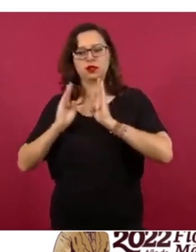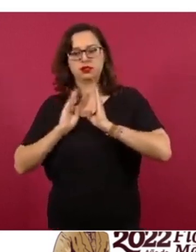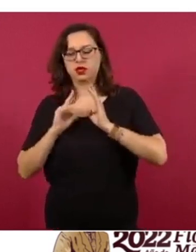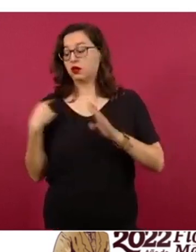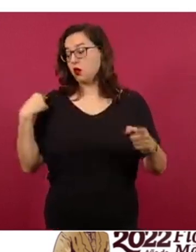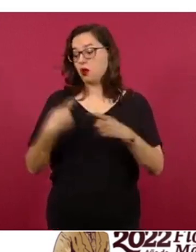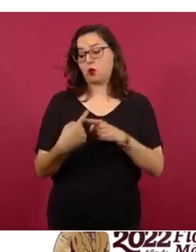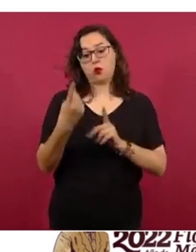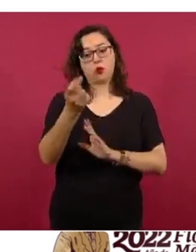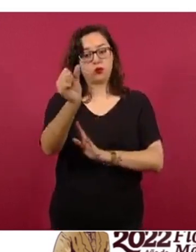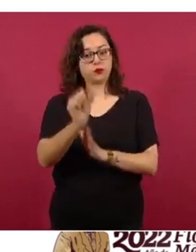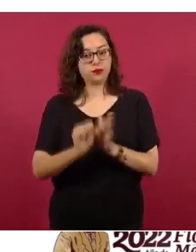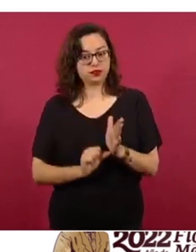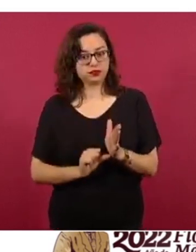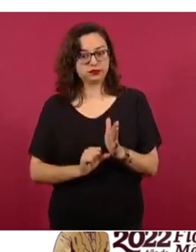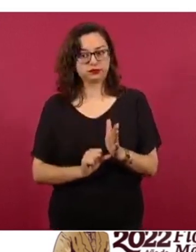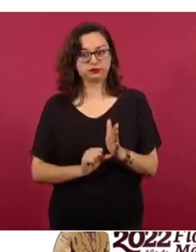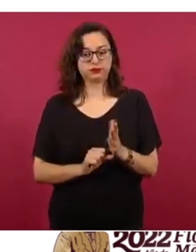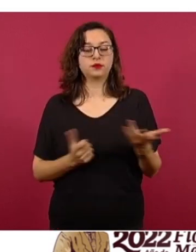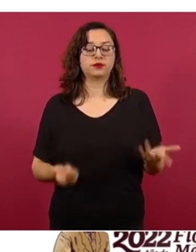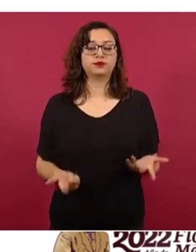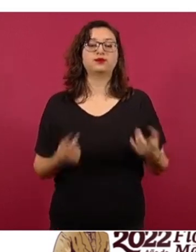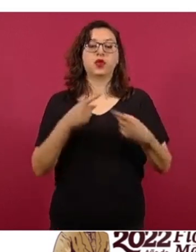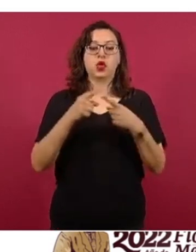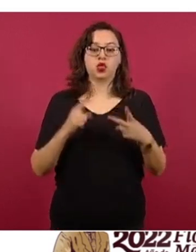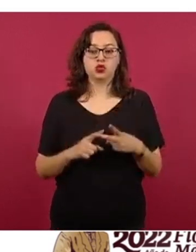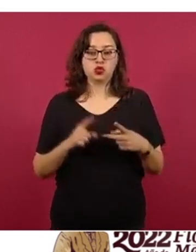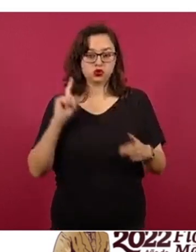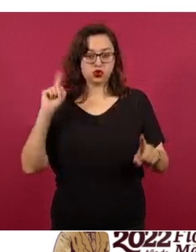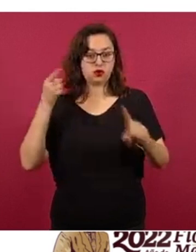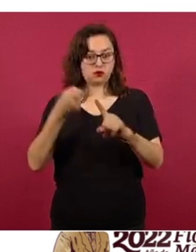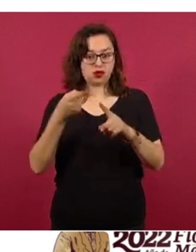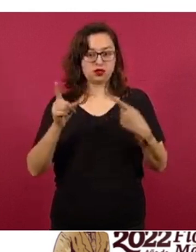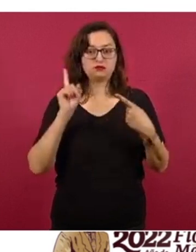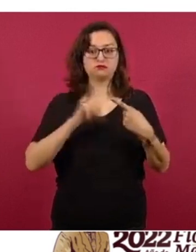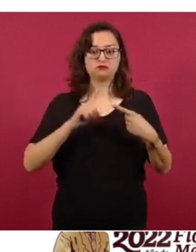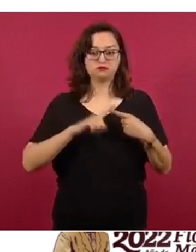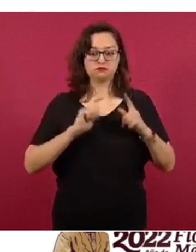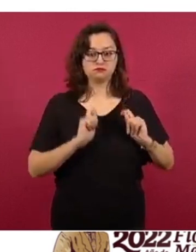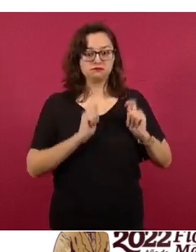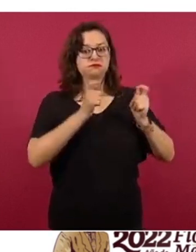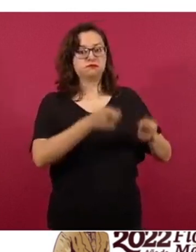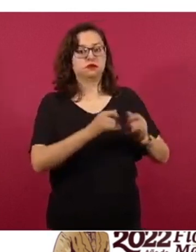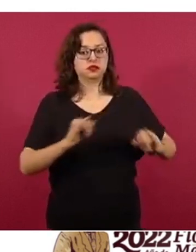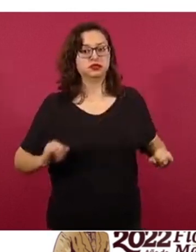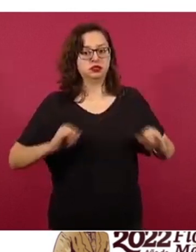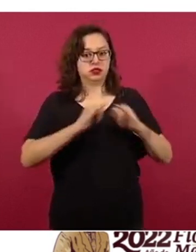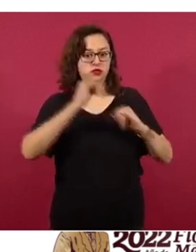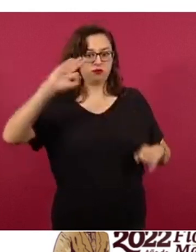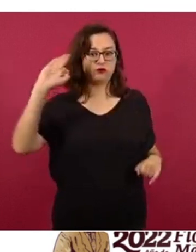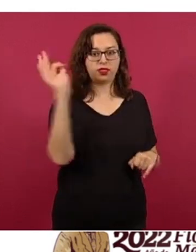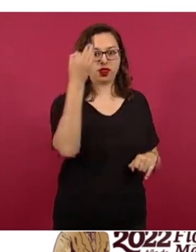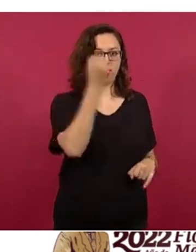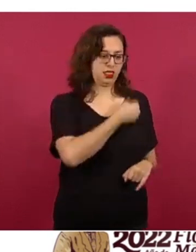explicamos en su momento, tuvo dos ramas principales, una a cargo directamente de las instituciones federales de salud